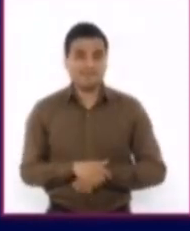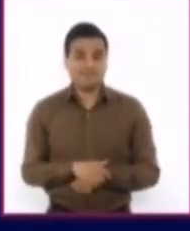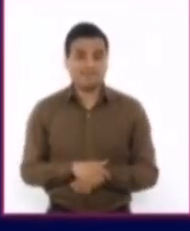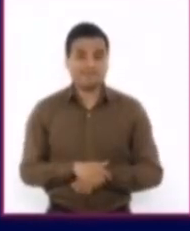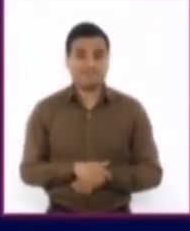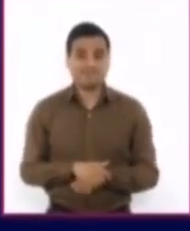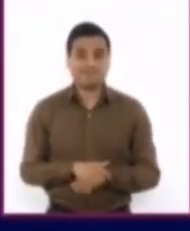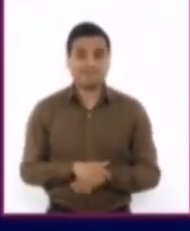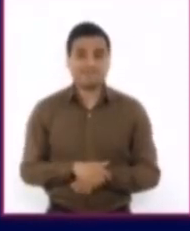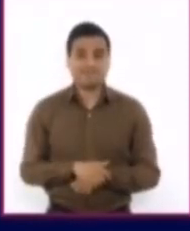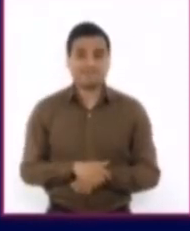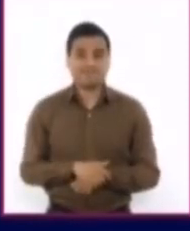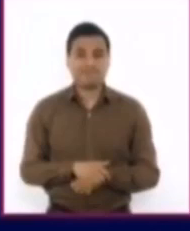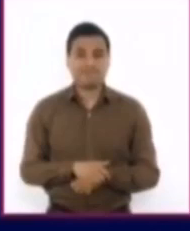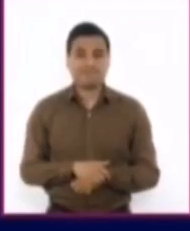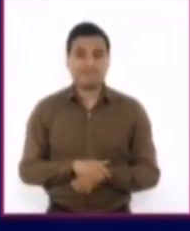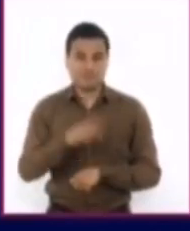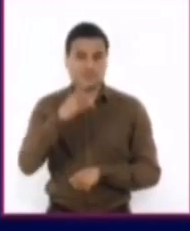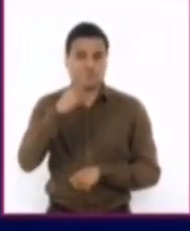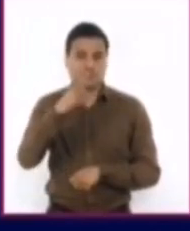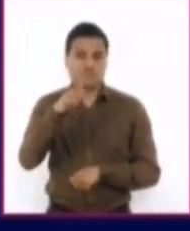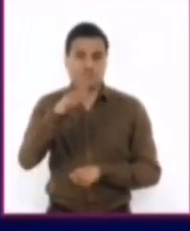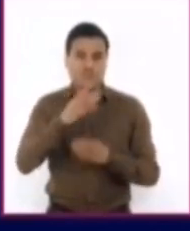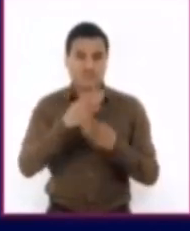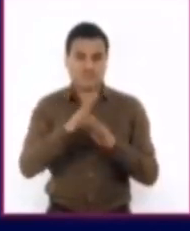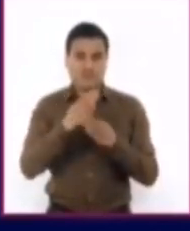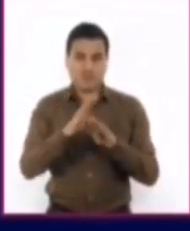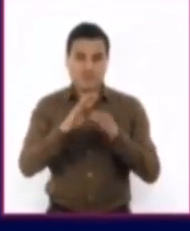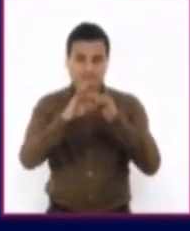escaneo y su vinculación con las cuentas de los usuarios.